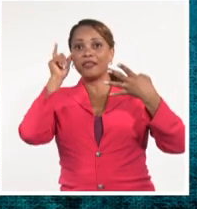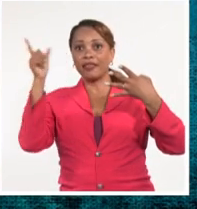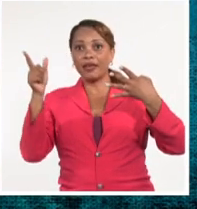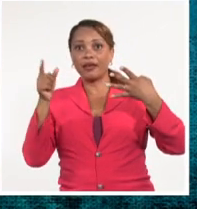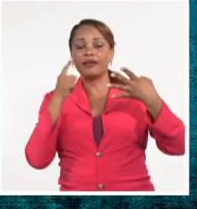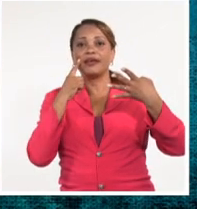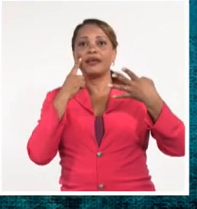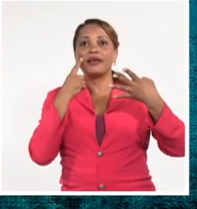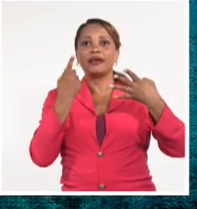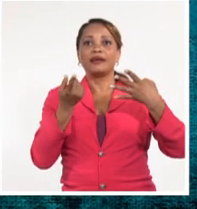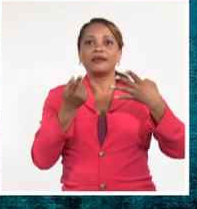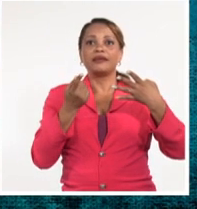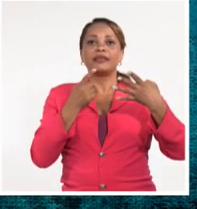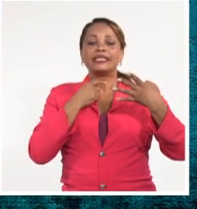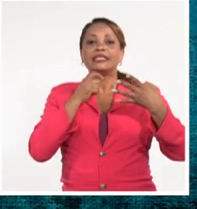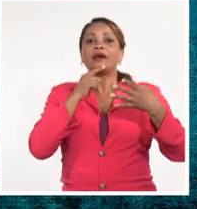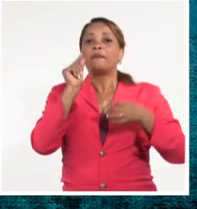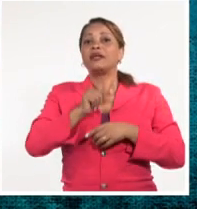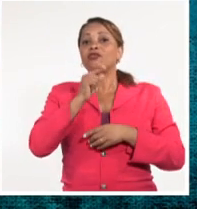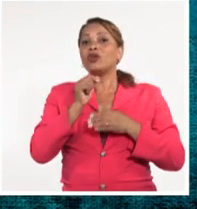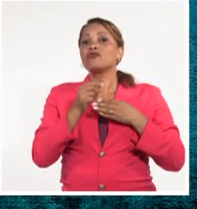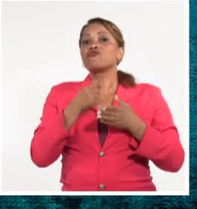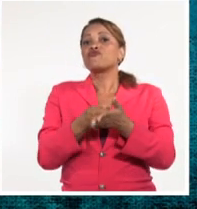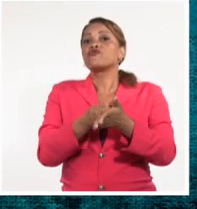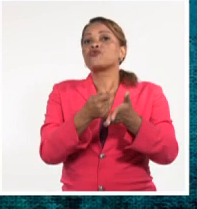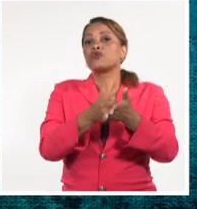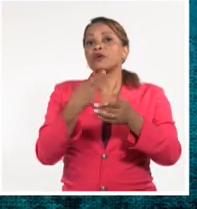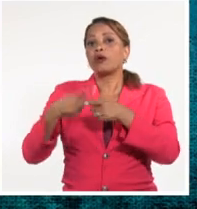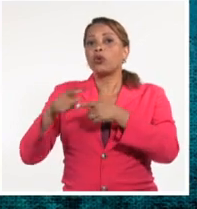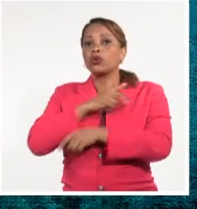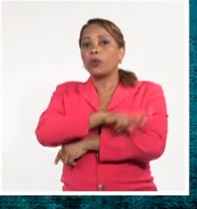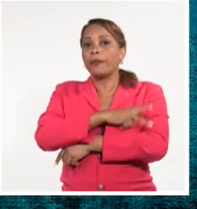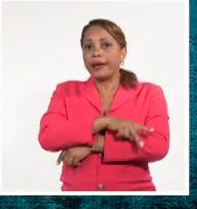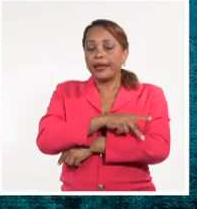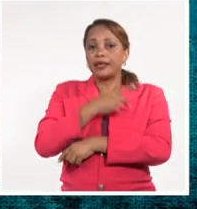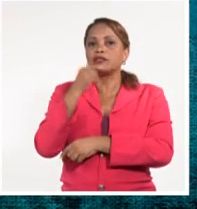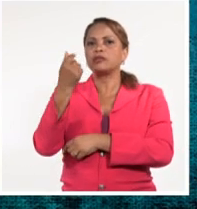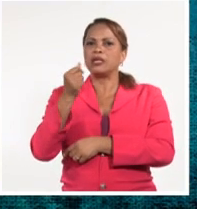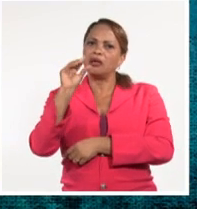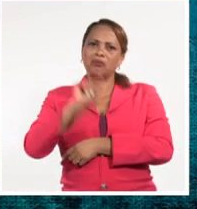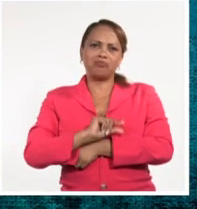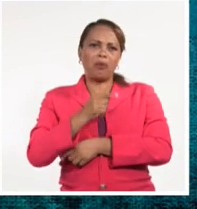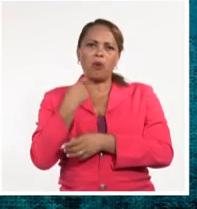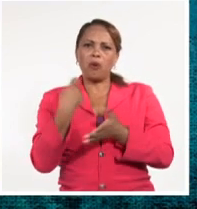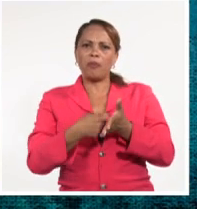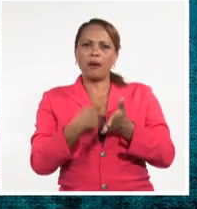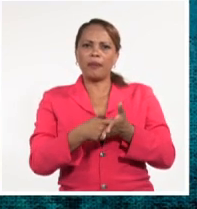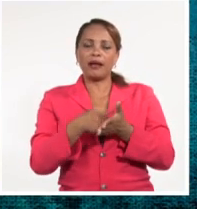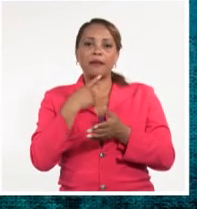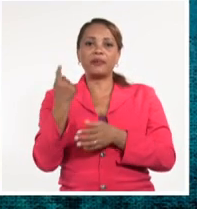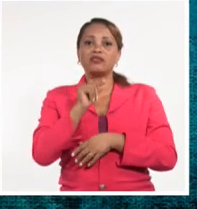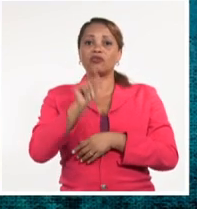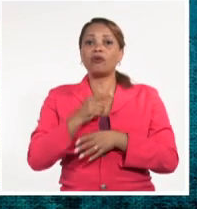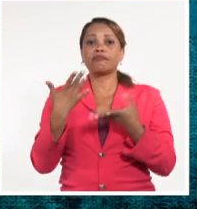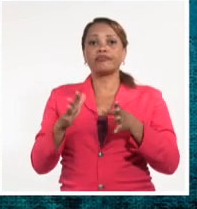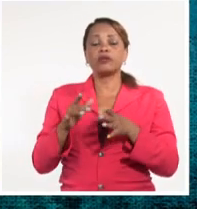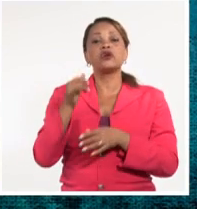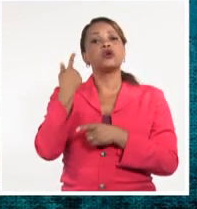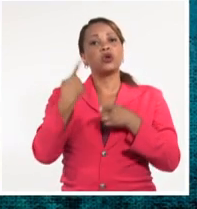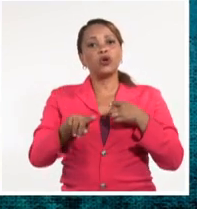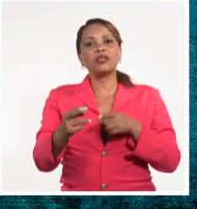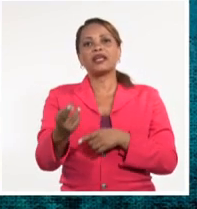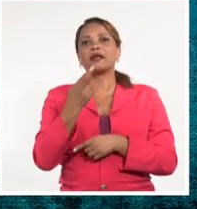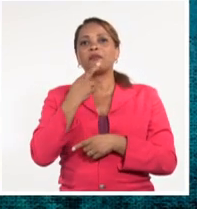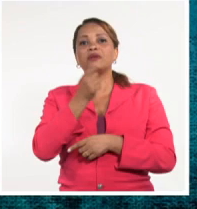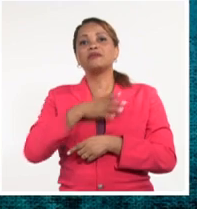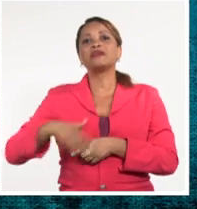Expresiones de fascismo, intigadores impunes en el exterior, sumas de dinero muy pequeñas para sembrar terror. Y efectiva respuesta